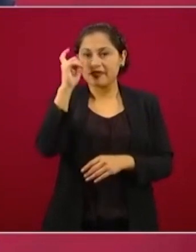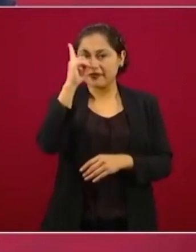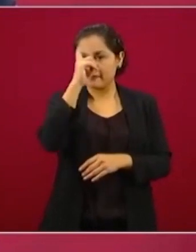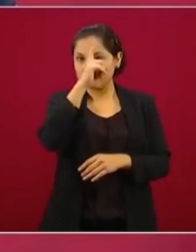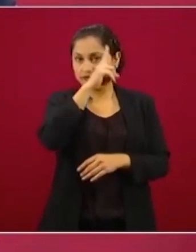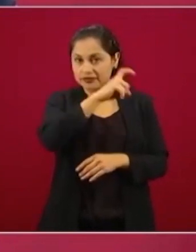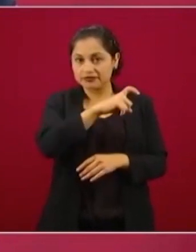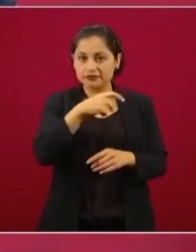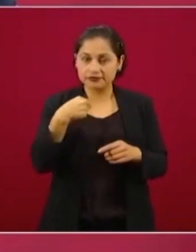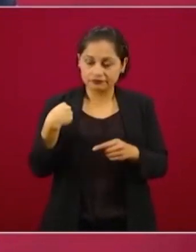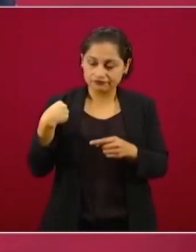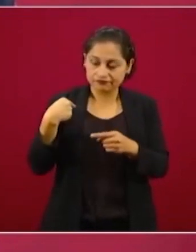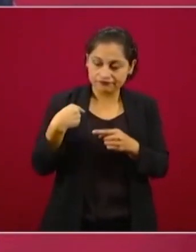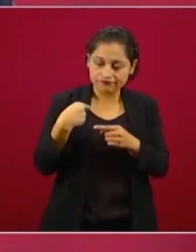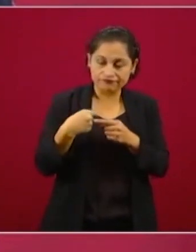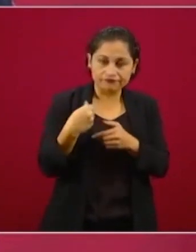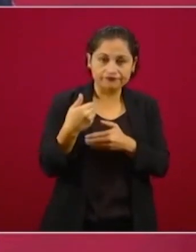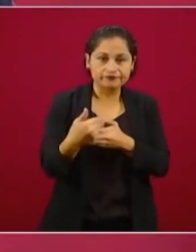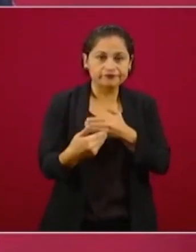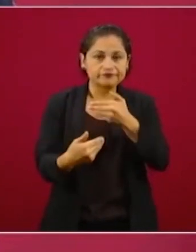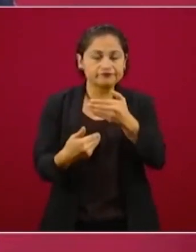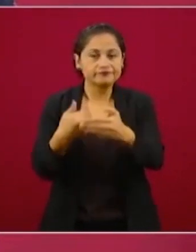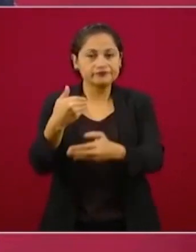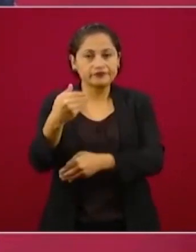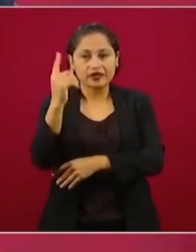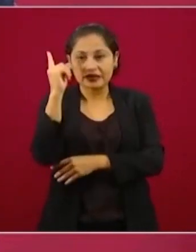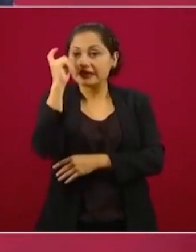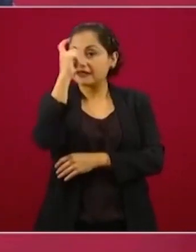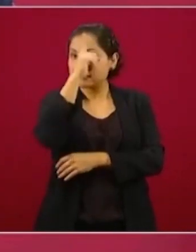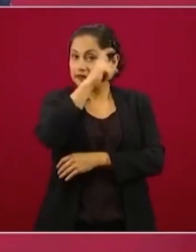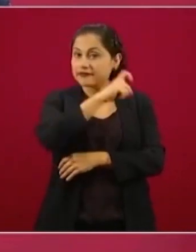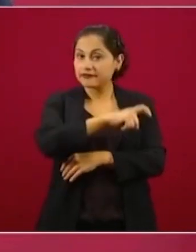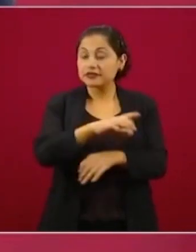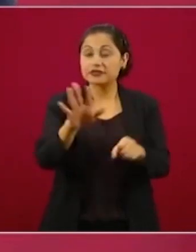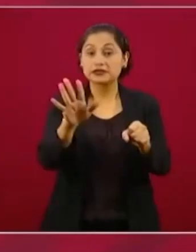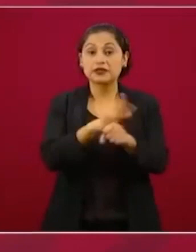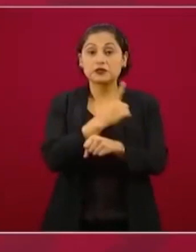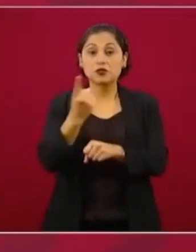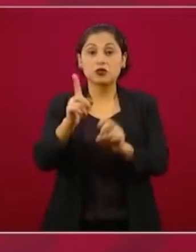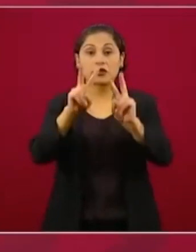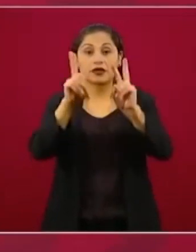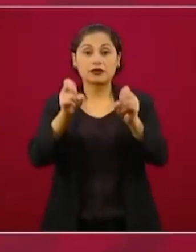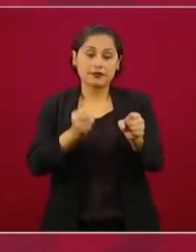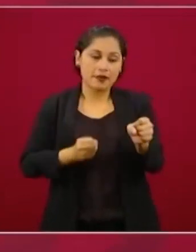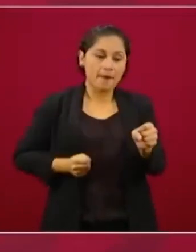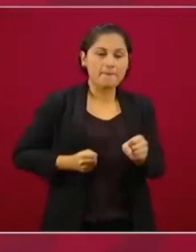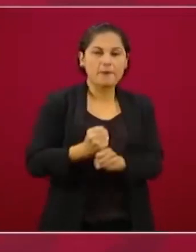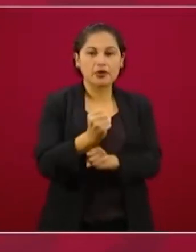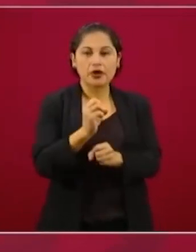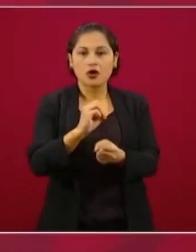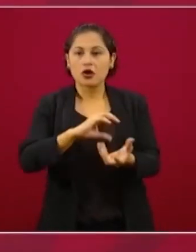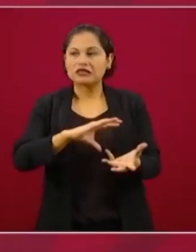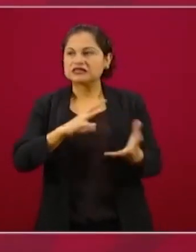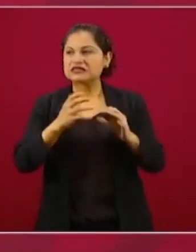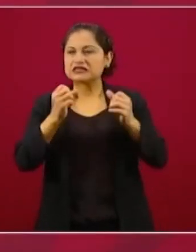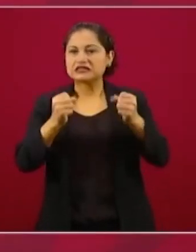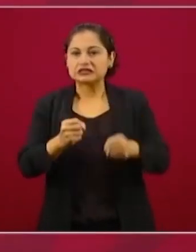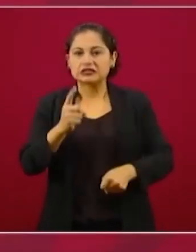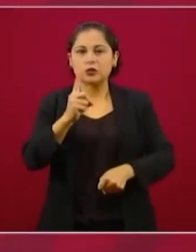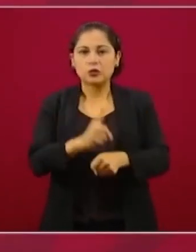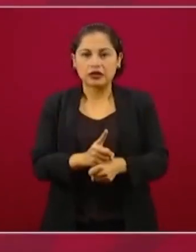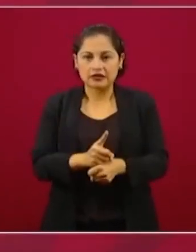complejo el enfrentar el problema de la inseguridad y la violencia, se va avanzando y tengo mucha